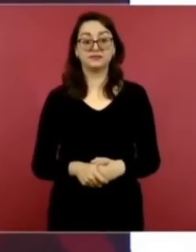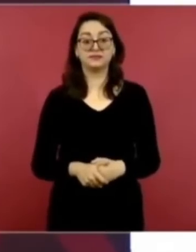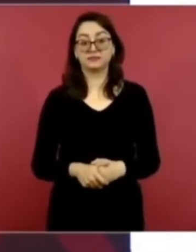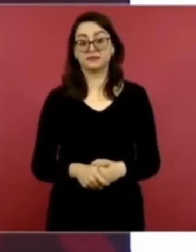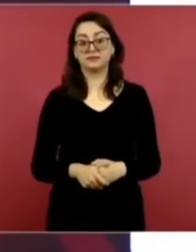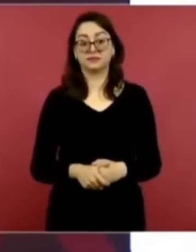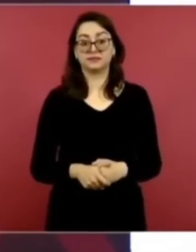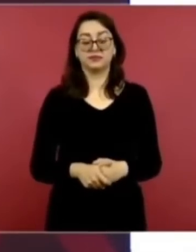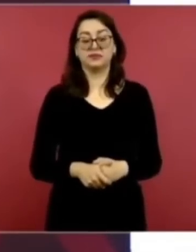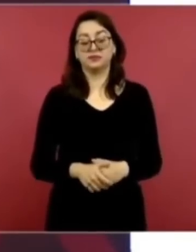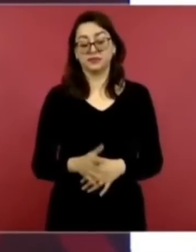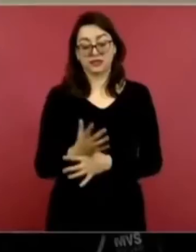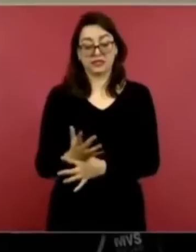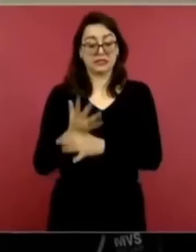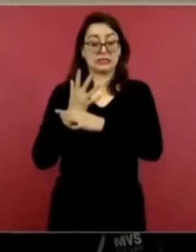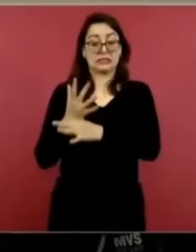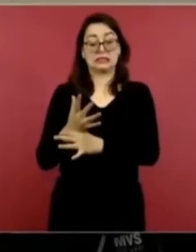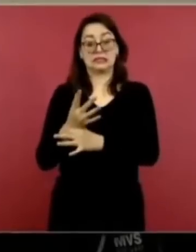preponderantes